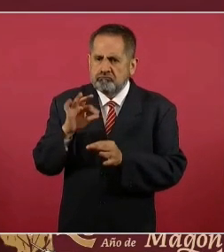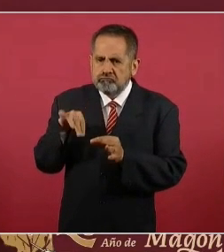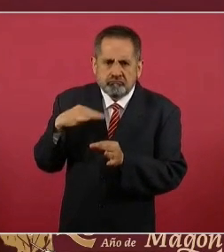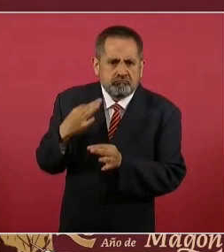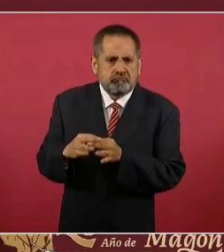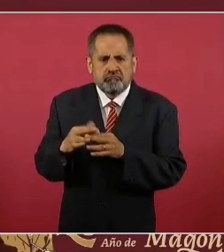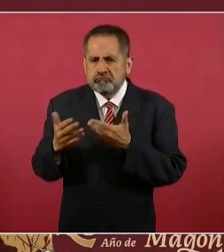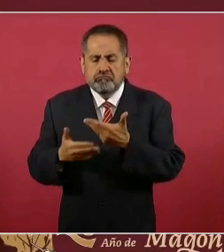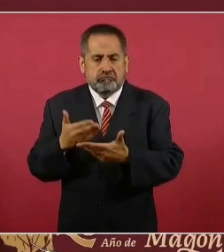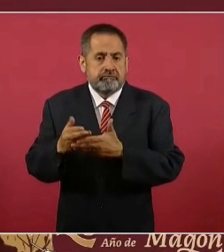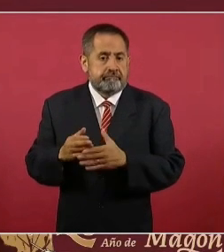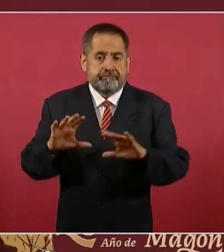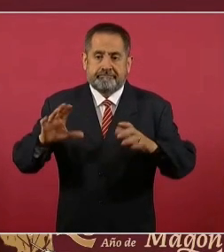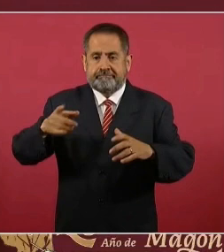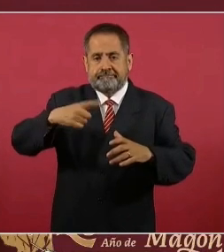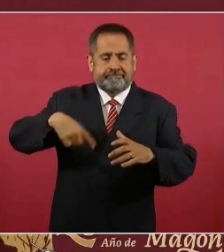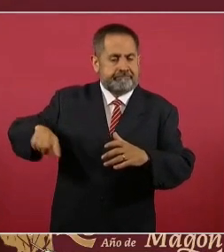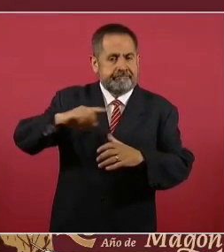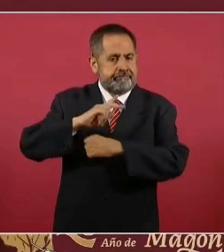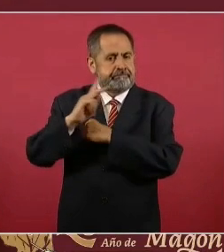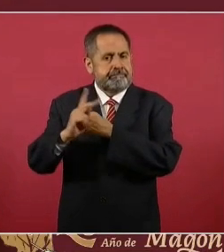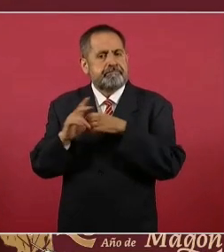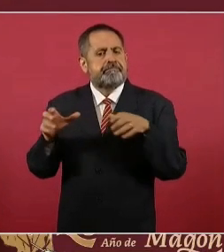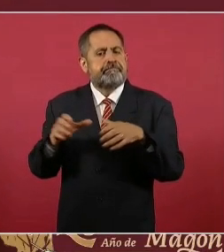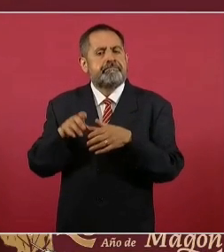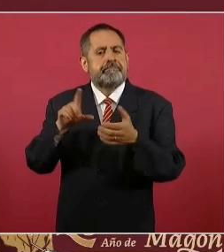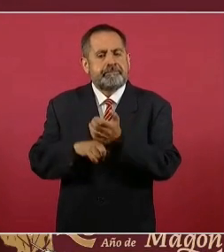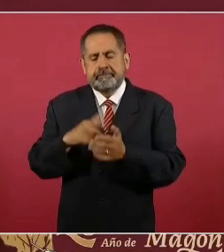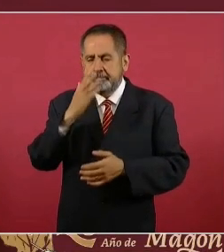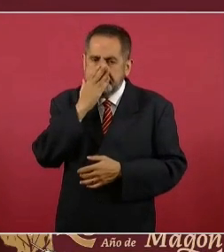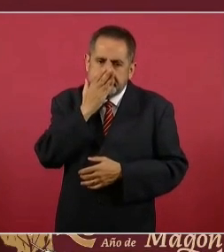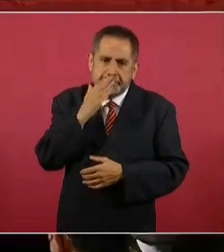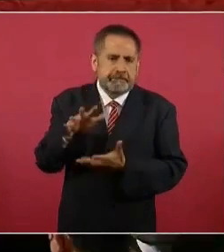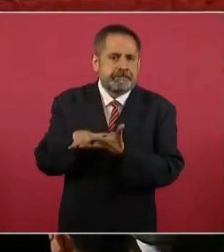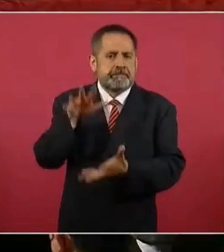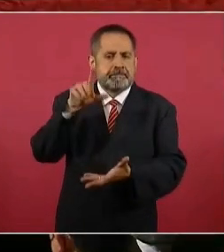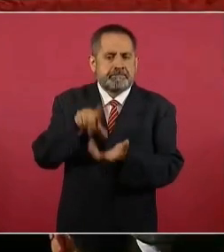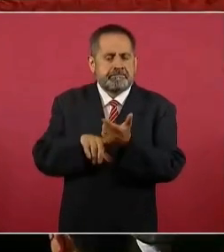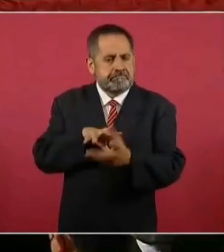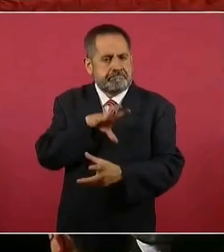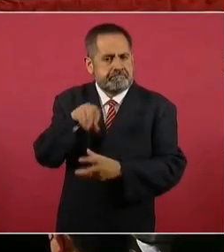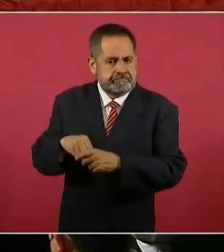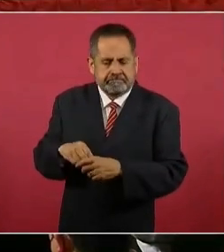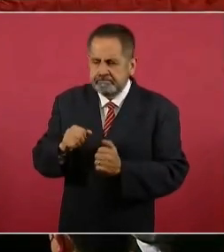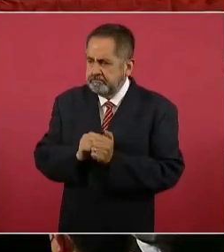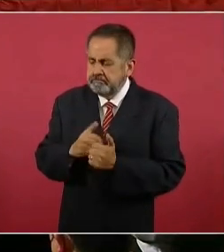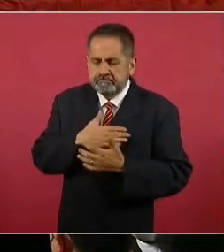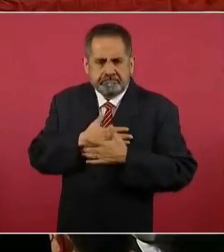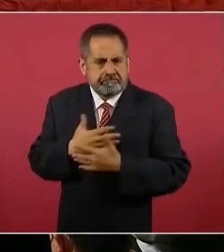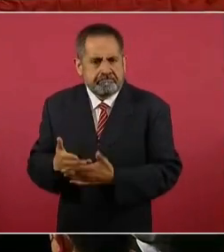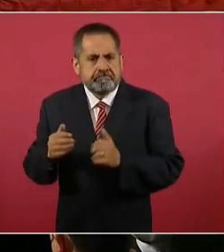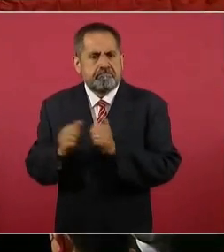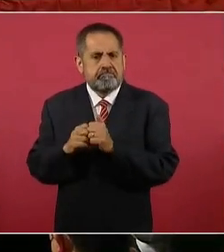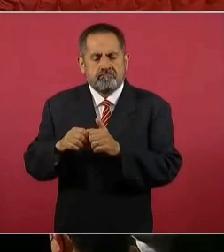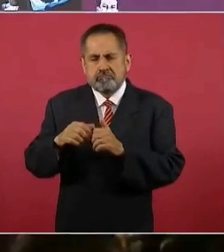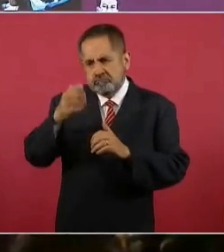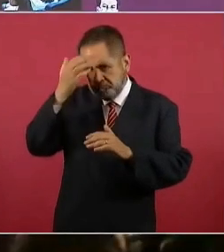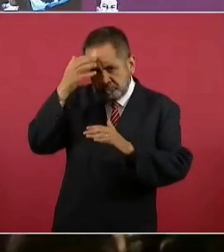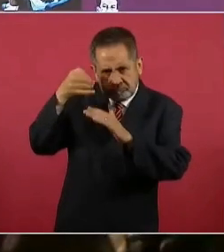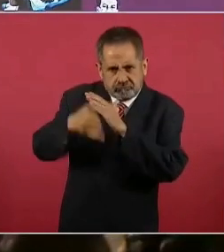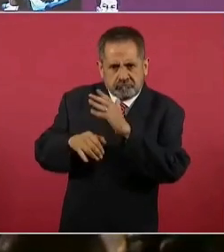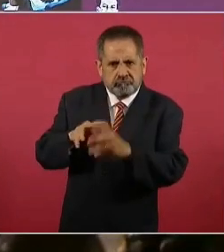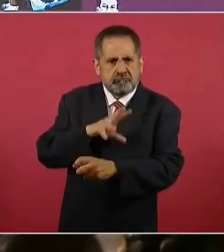luego toda la comunidad científica del país que en su gran, gran mayoría tiene un gran compromiso con el avance del conocimiento